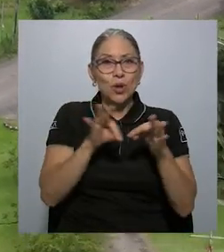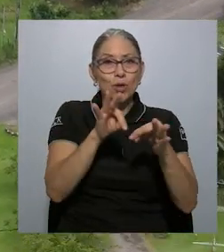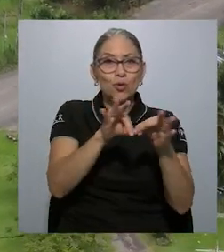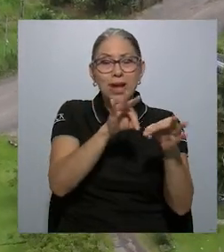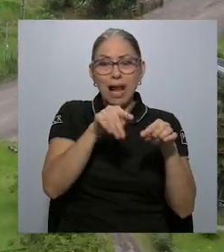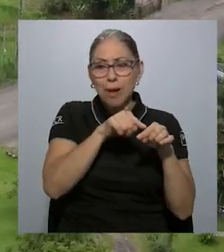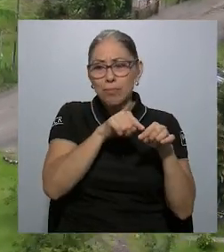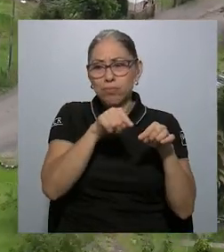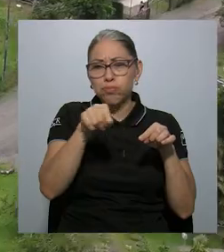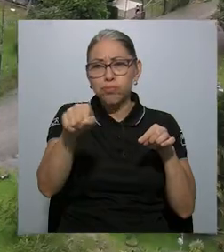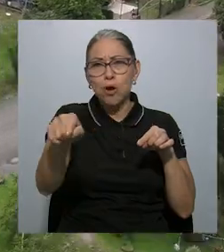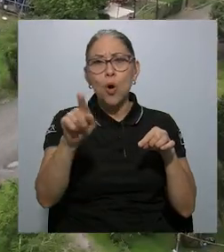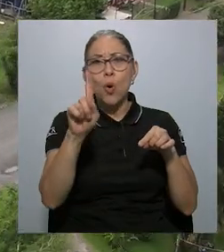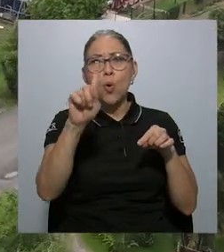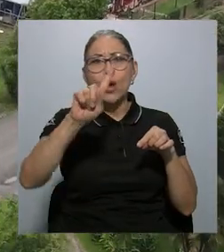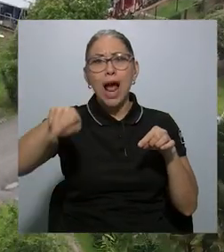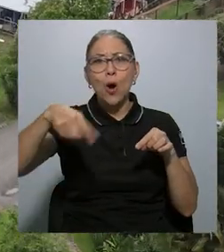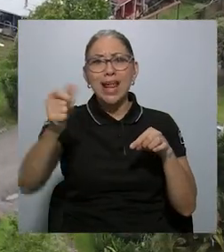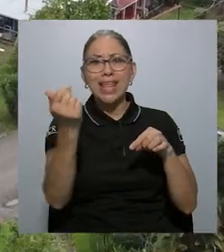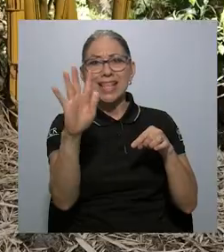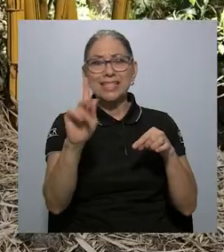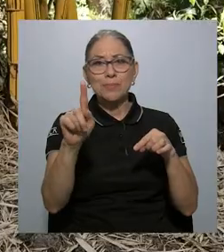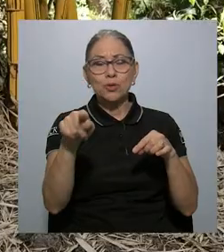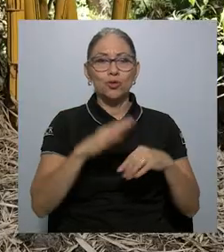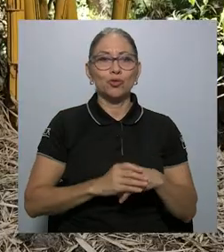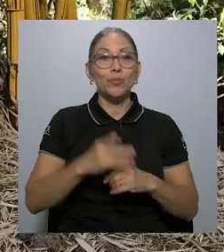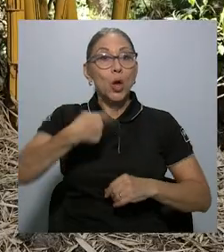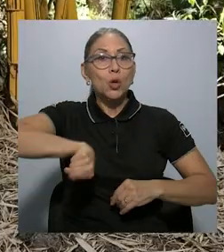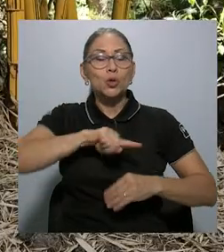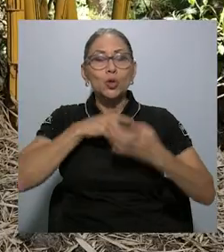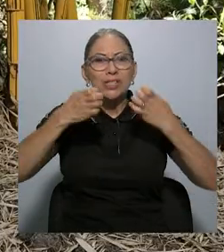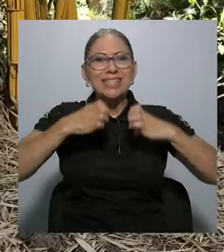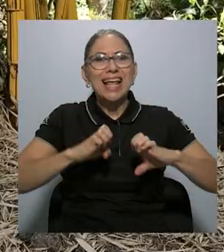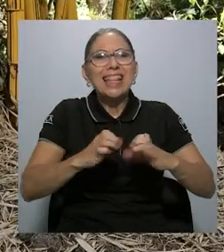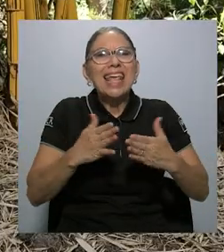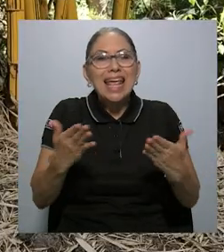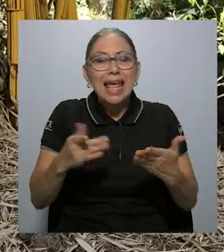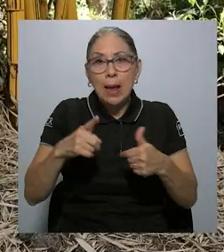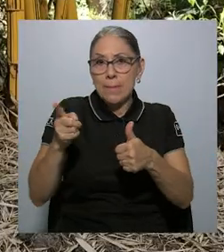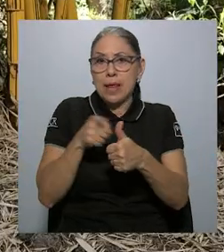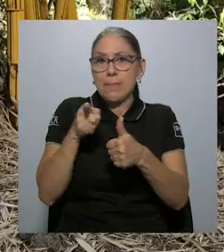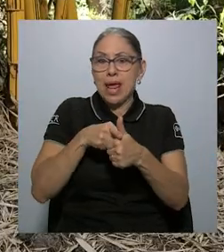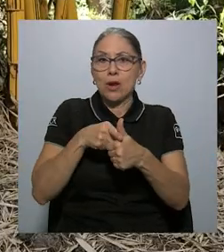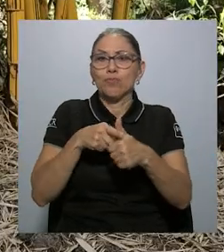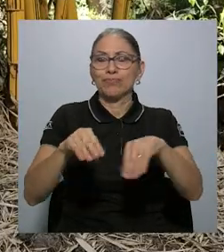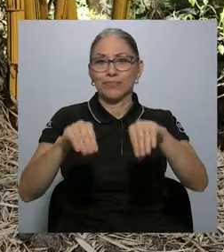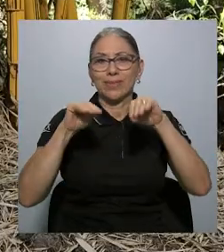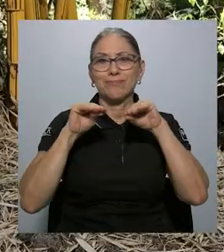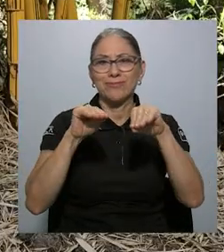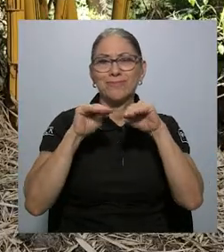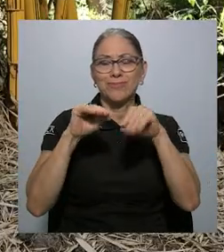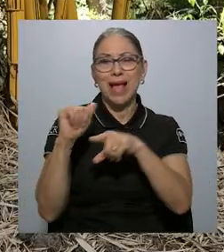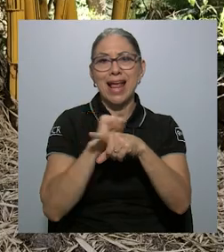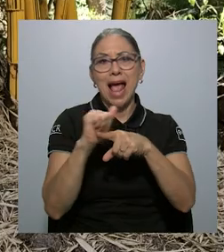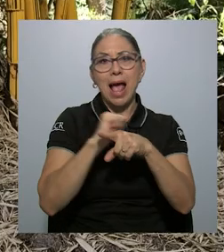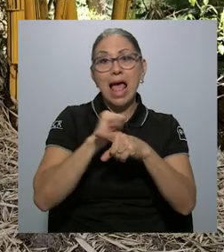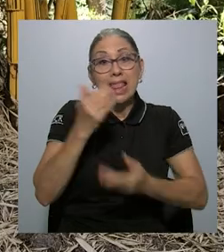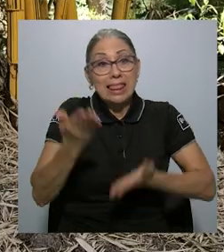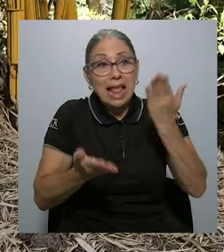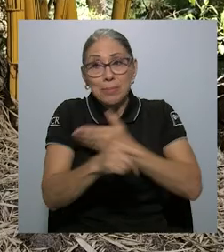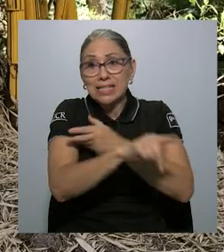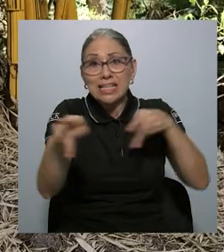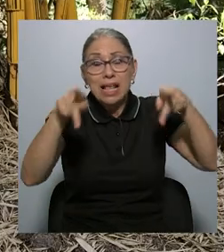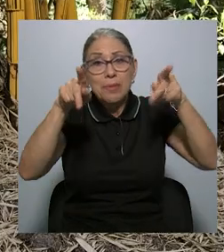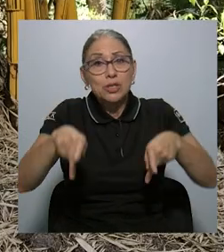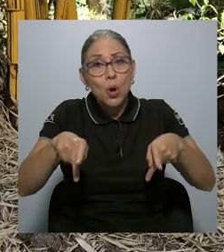minutos del centro de Turrialba. La estrategia de nosotros fue primero capacitarlos, porque son personas que tal vez